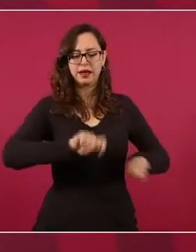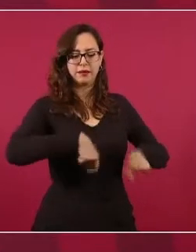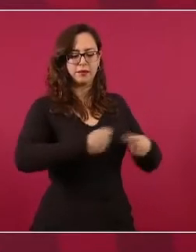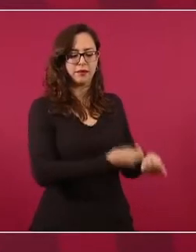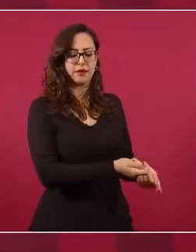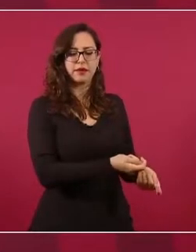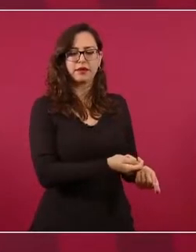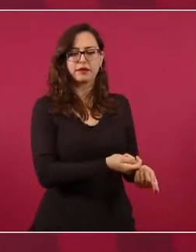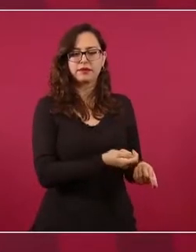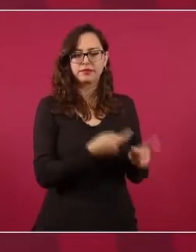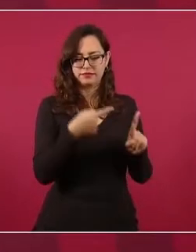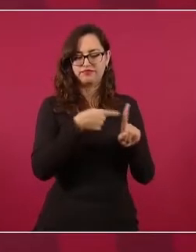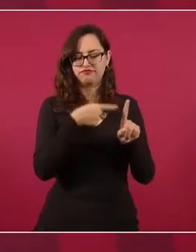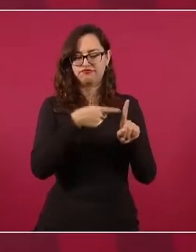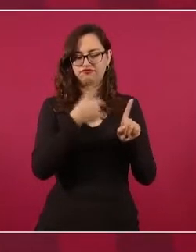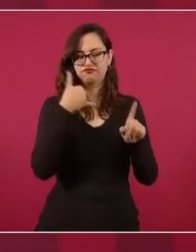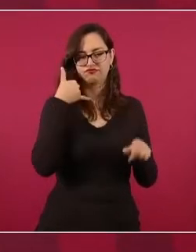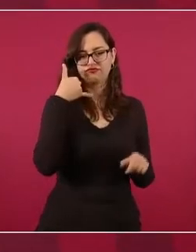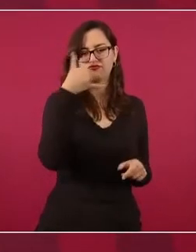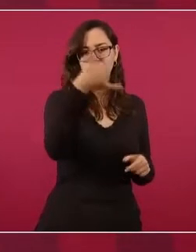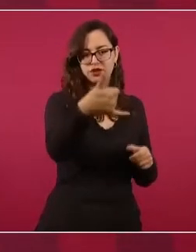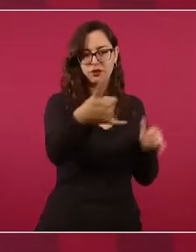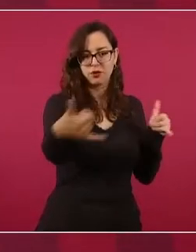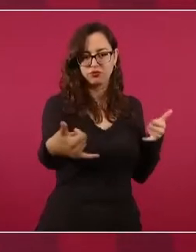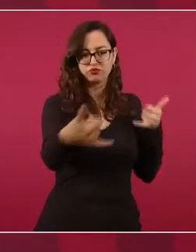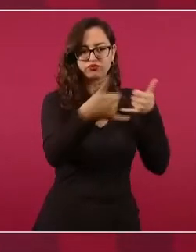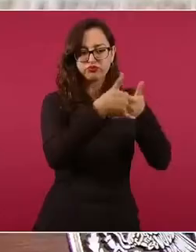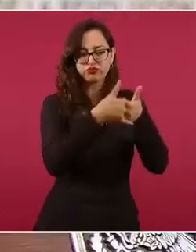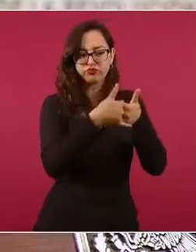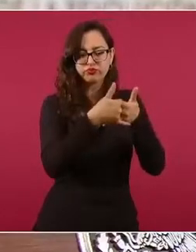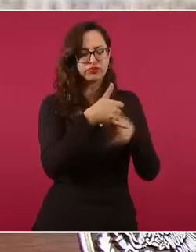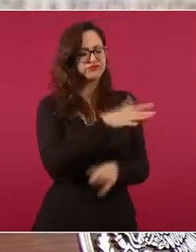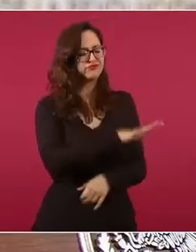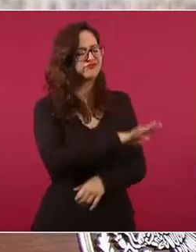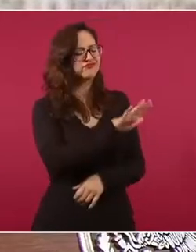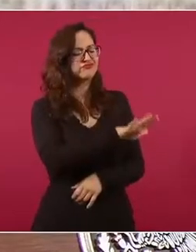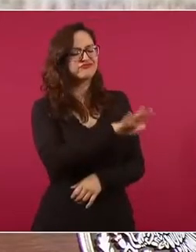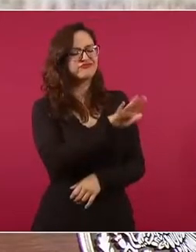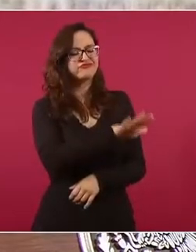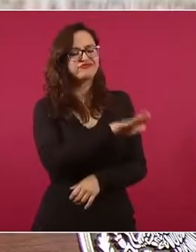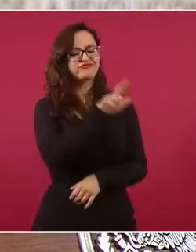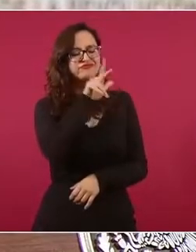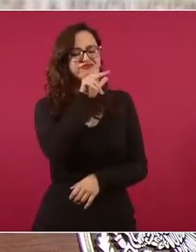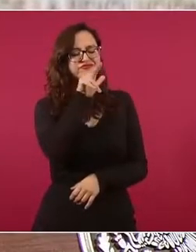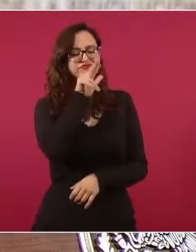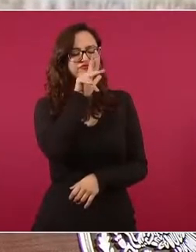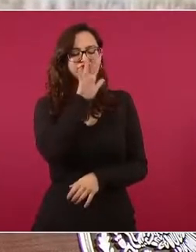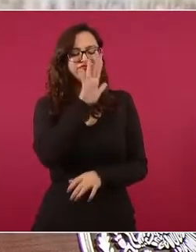Él recibió el informe de que no se preocuparan, que todo estaba